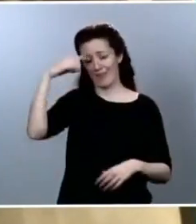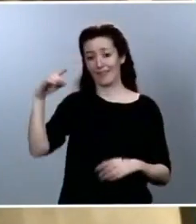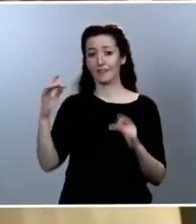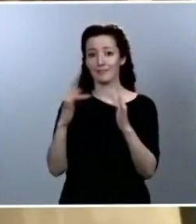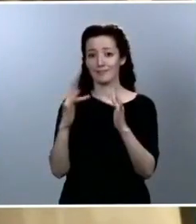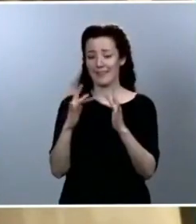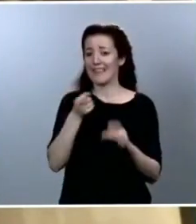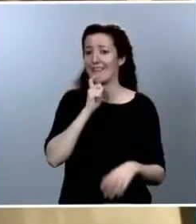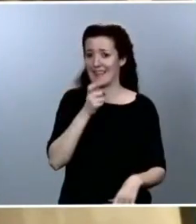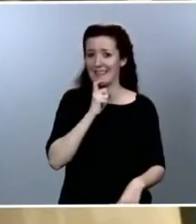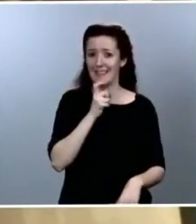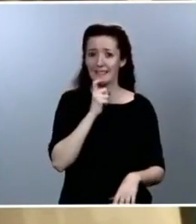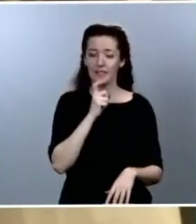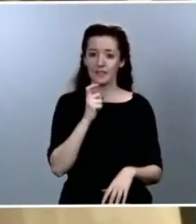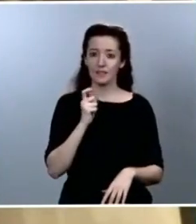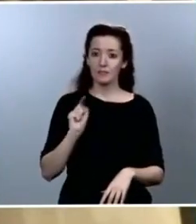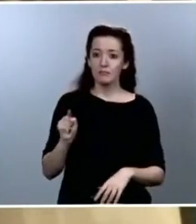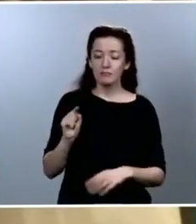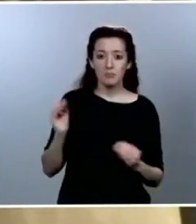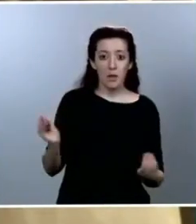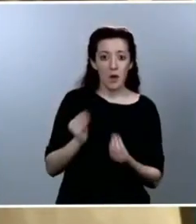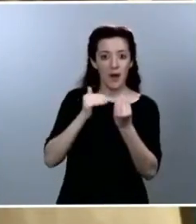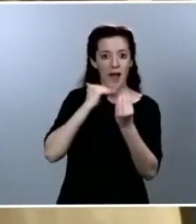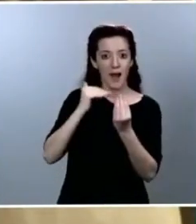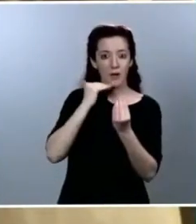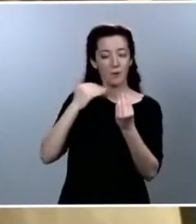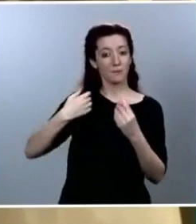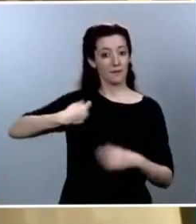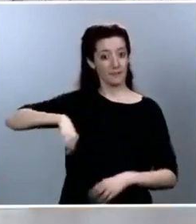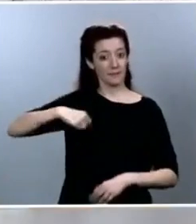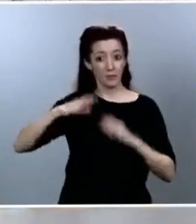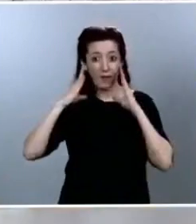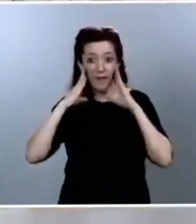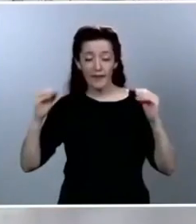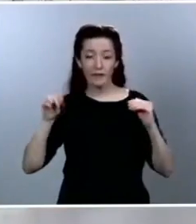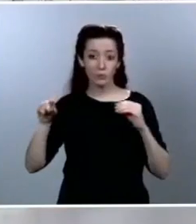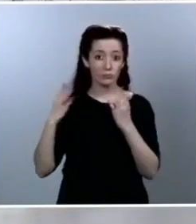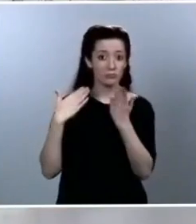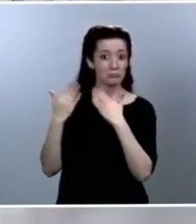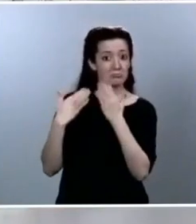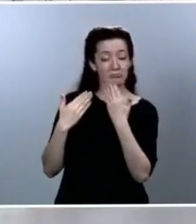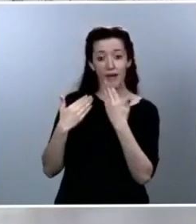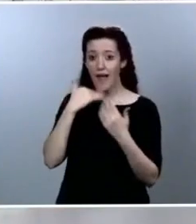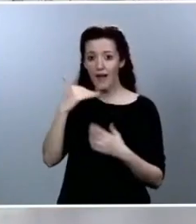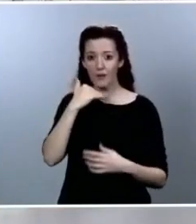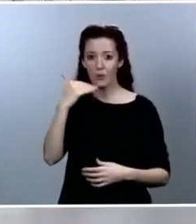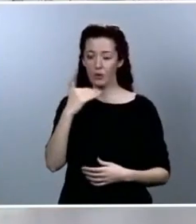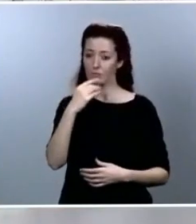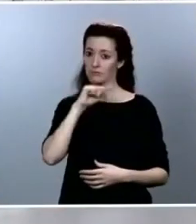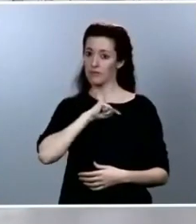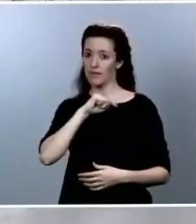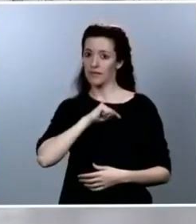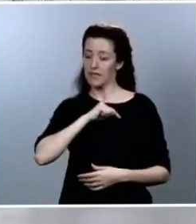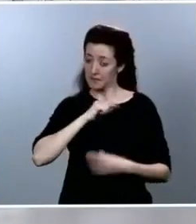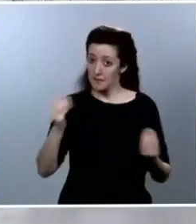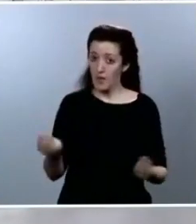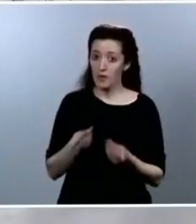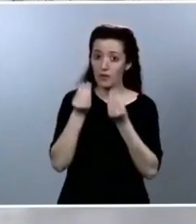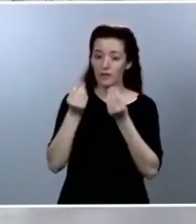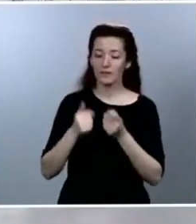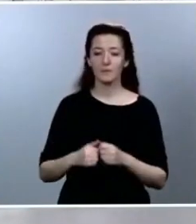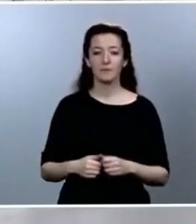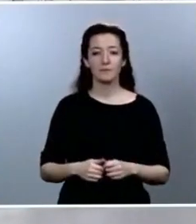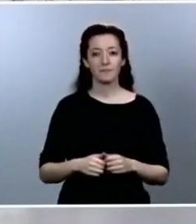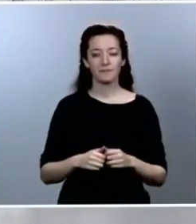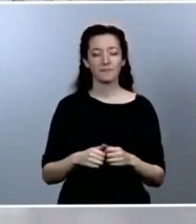Usted ha hablado con el presidente holandés, Mark Rutte. Usted está notando que algo va mejor. Y segundo, para usted, las condiciones para